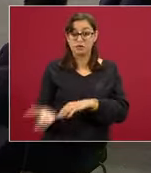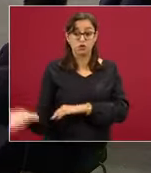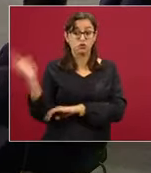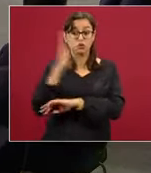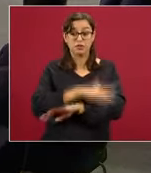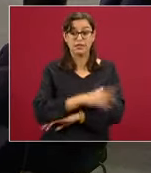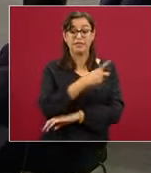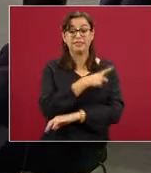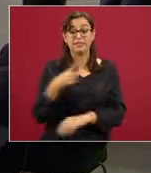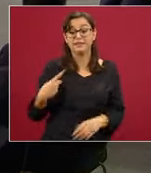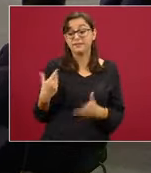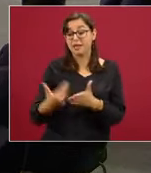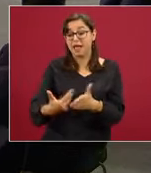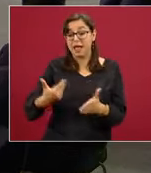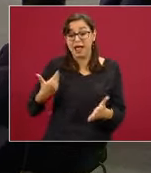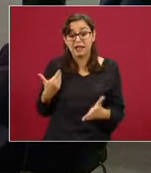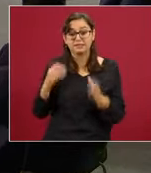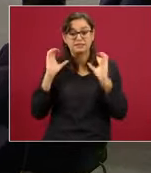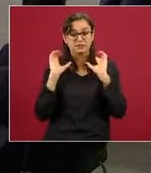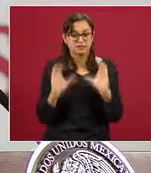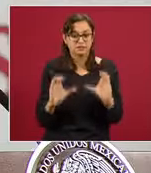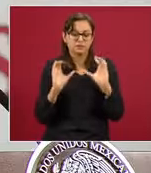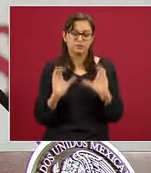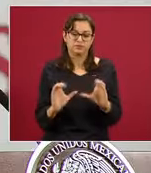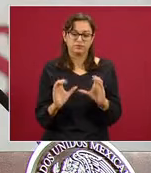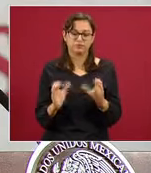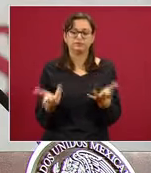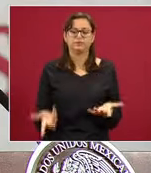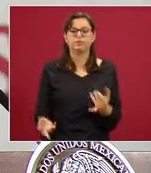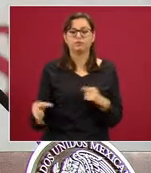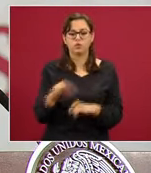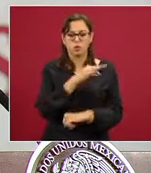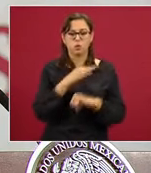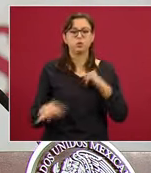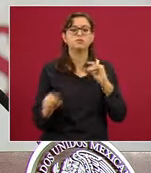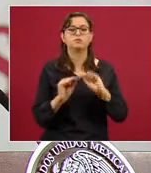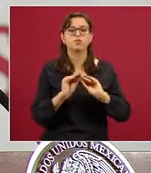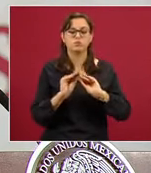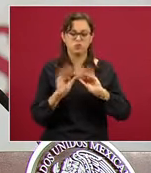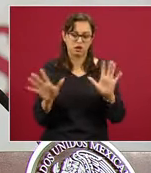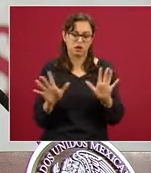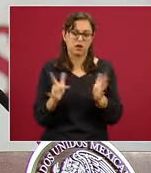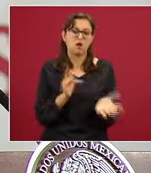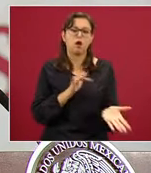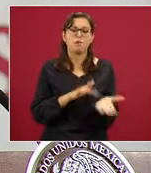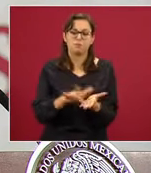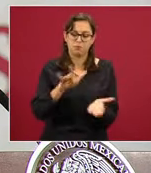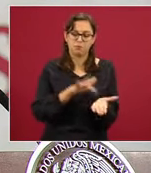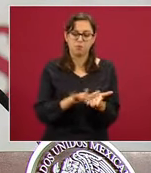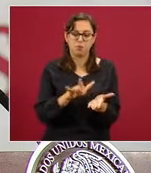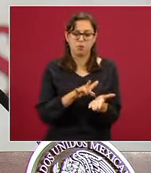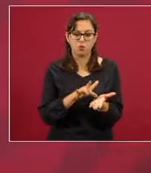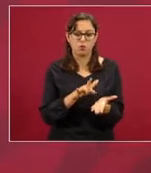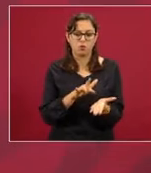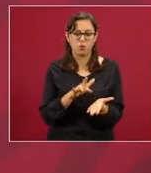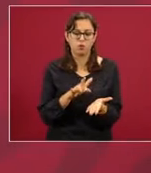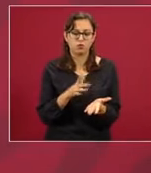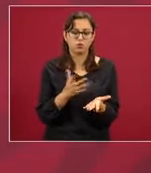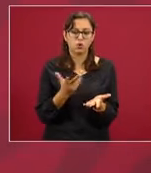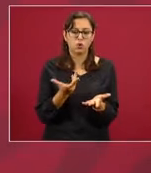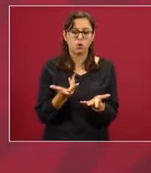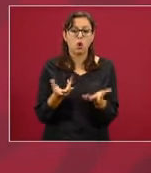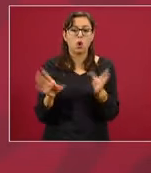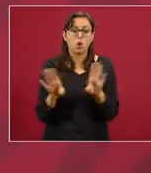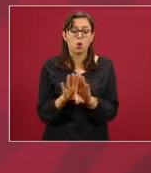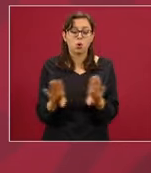y eso es lo que se está conduciendo. Y por último, desde luego, el apoyo de una